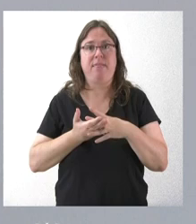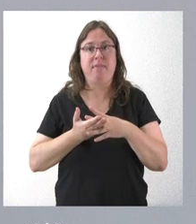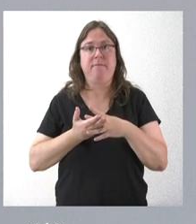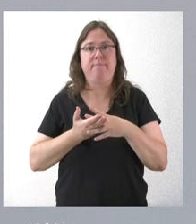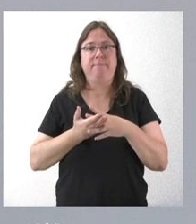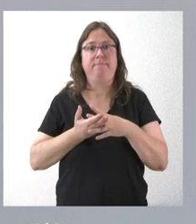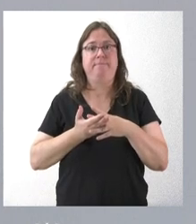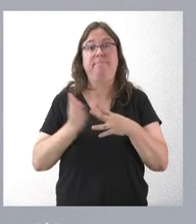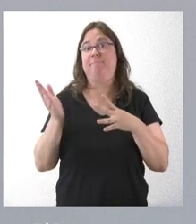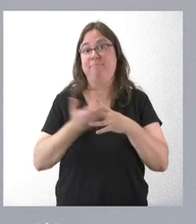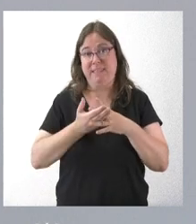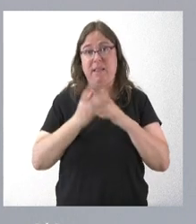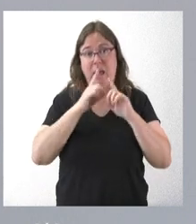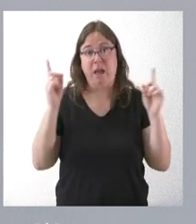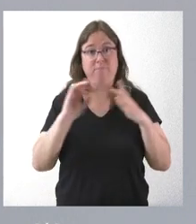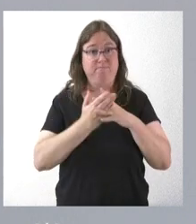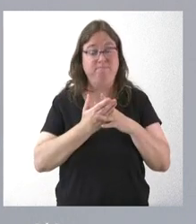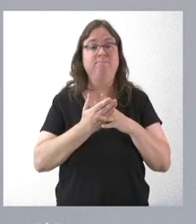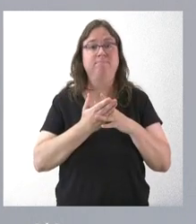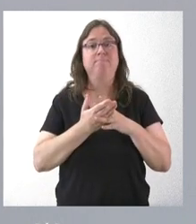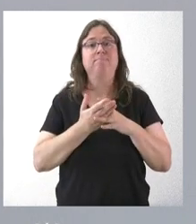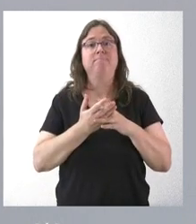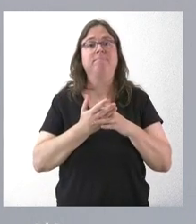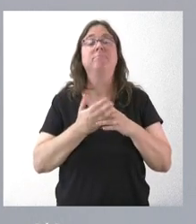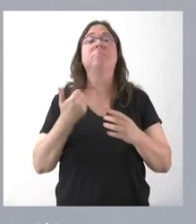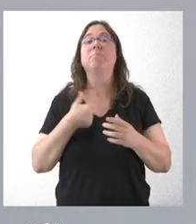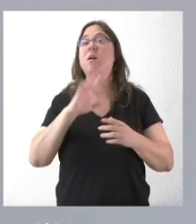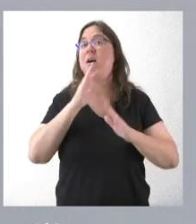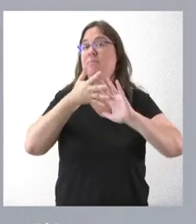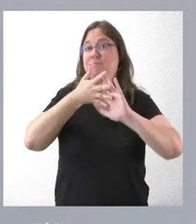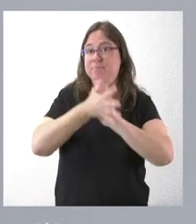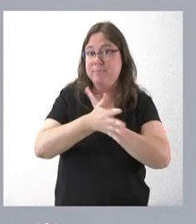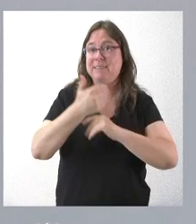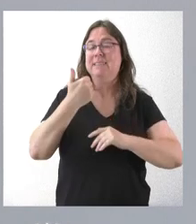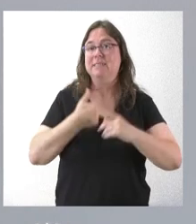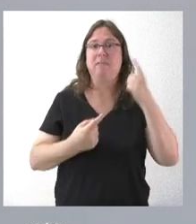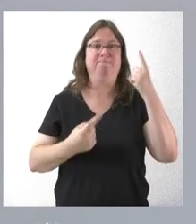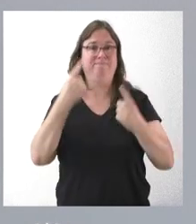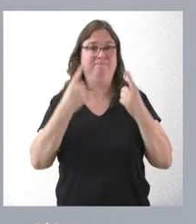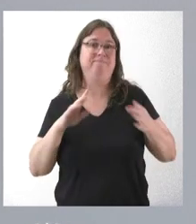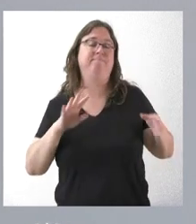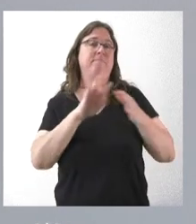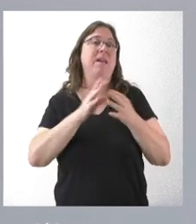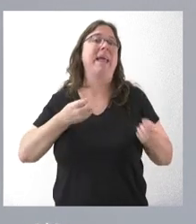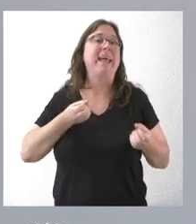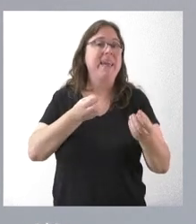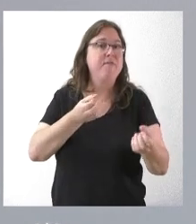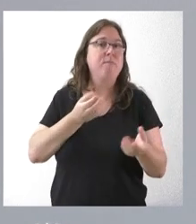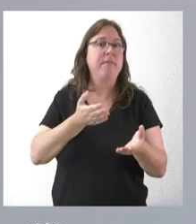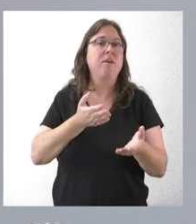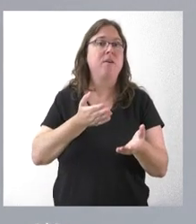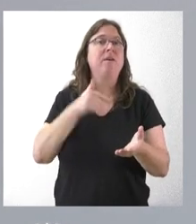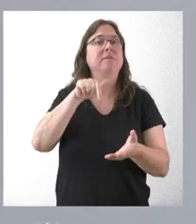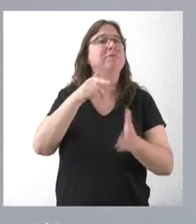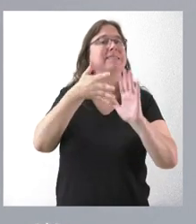año y, como les he señalado en alguna ocasión y en relación con la información que usted pregunta, esto